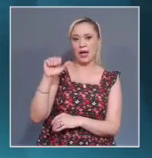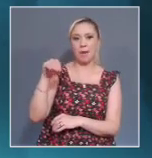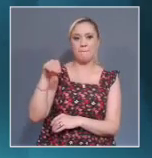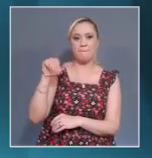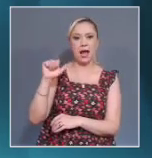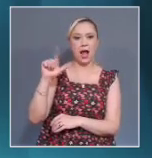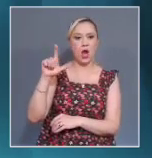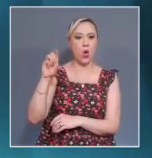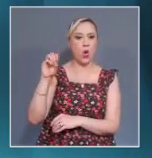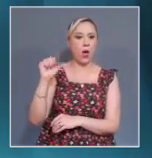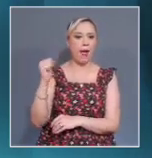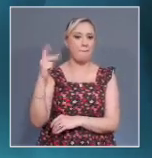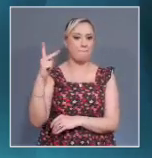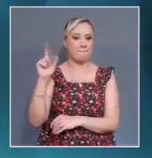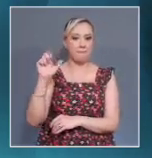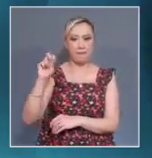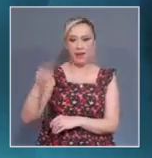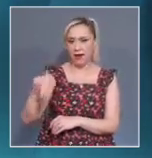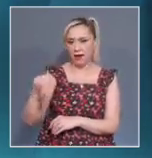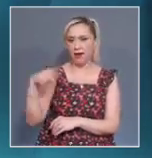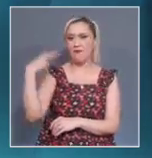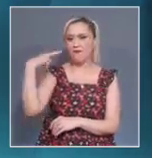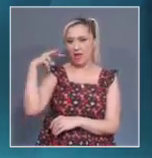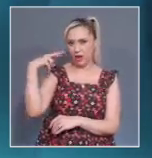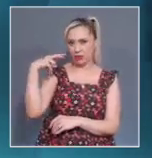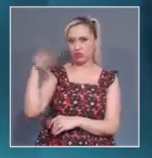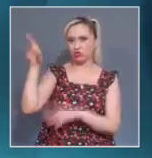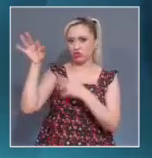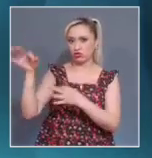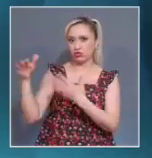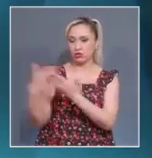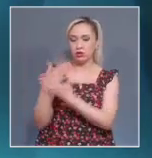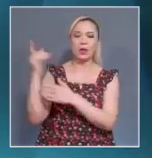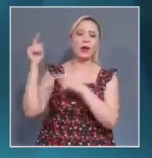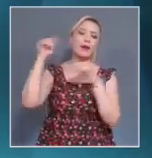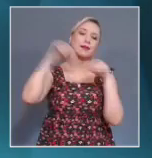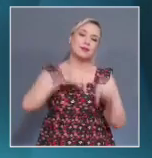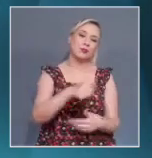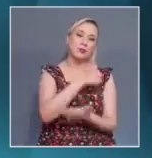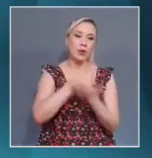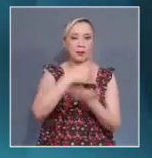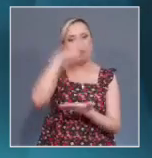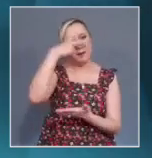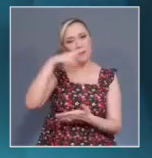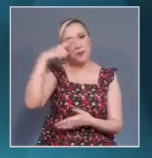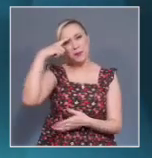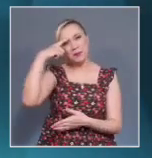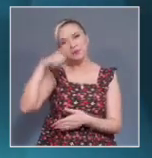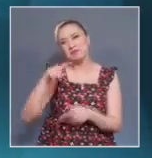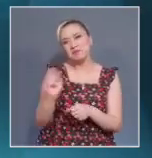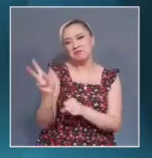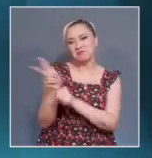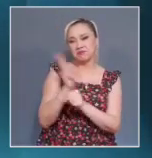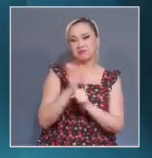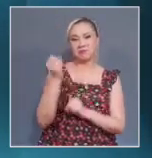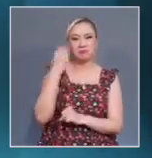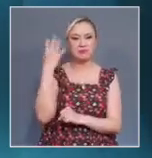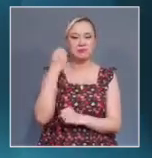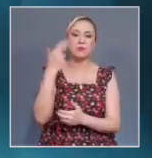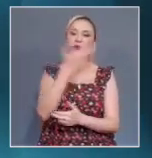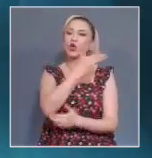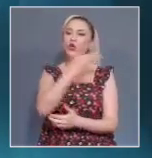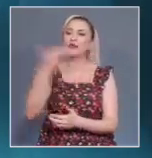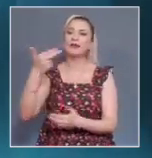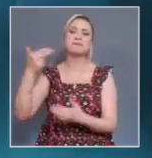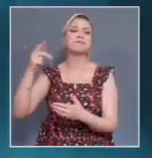al salir de un hotel ubicado en el centro histórico de la Ciudad de México. Elementos de la Guardia Nacional vestidos de civil cumplimentaron